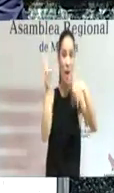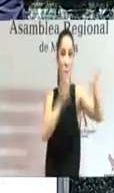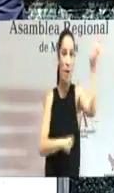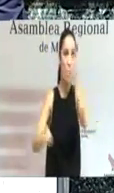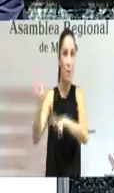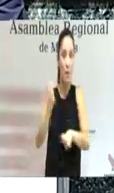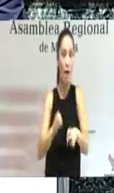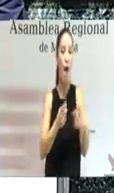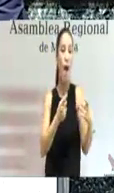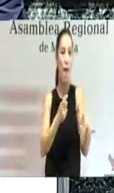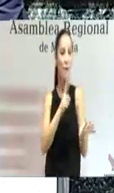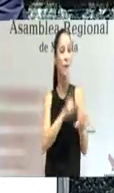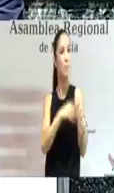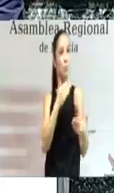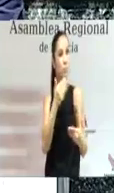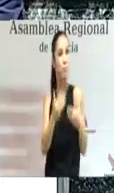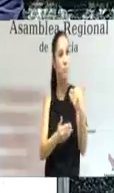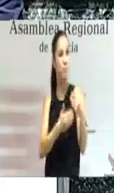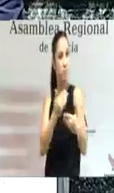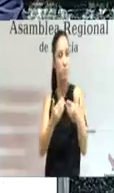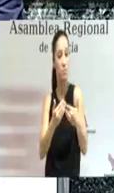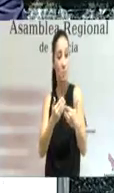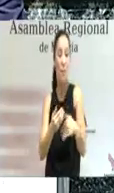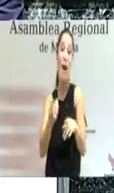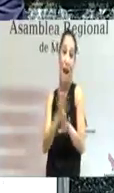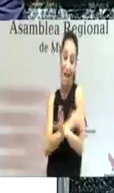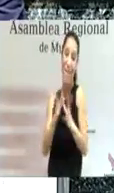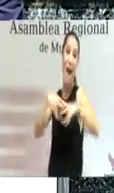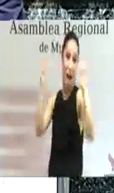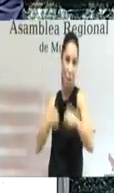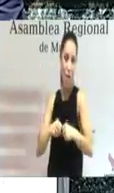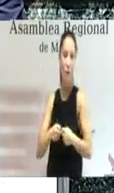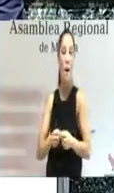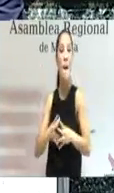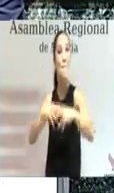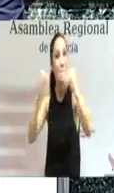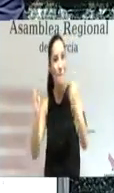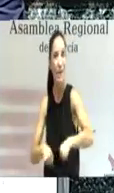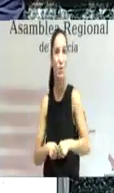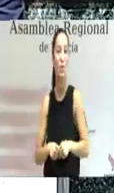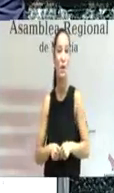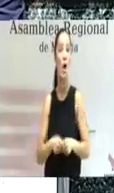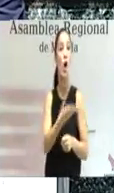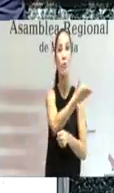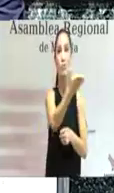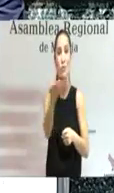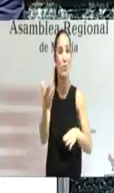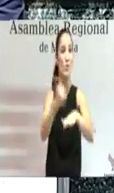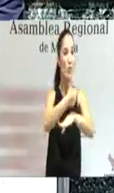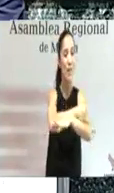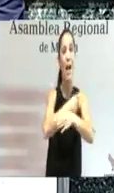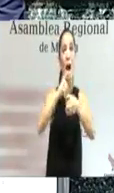espacio y deben venir con el abrigo del acuerdo pactos con la participación de toda la sociedad